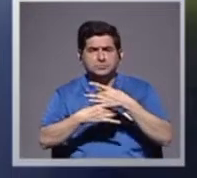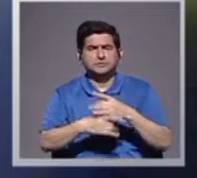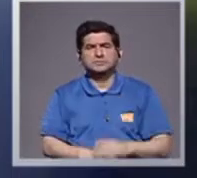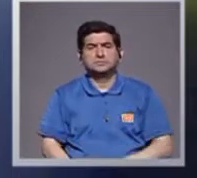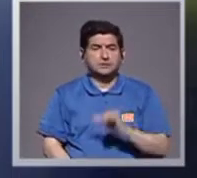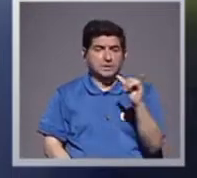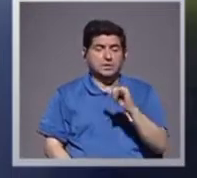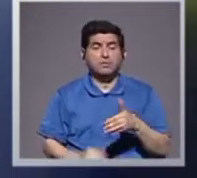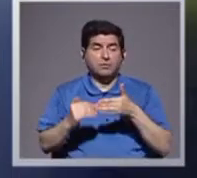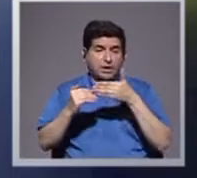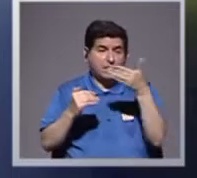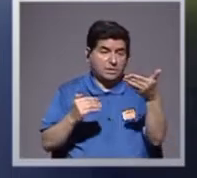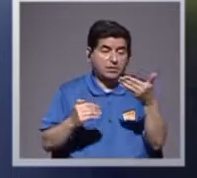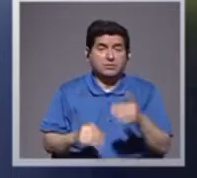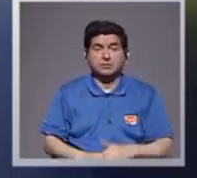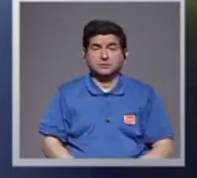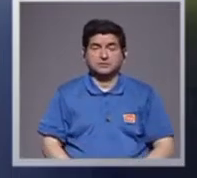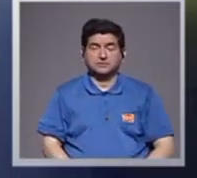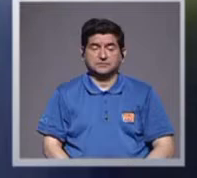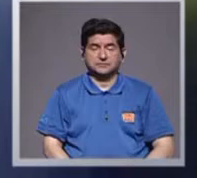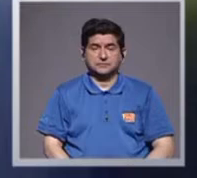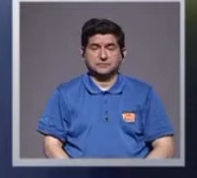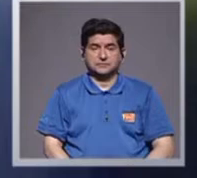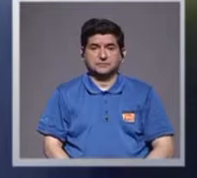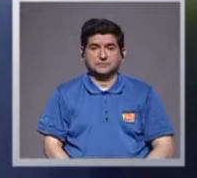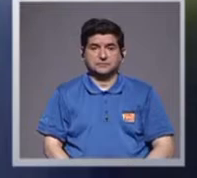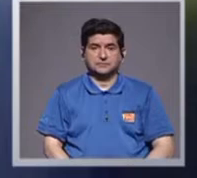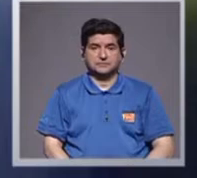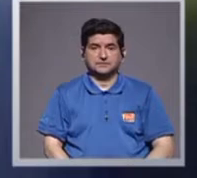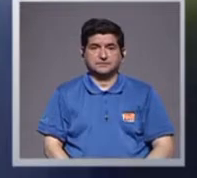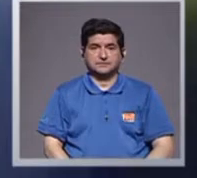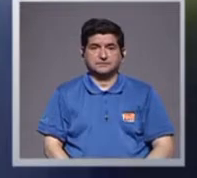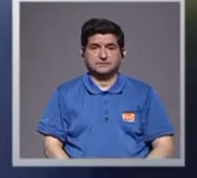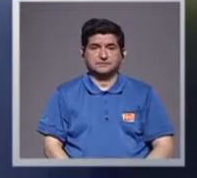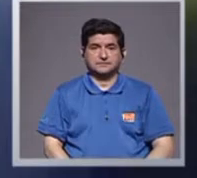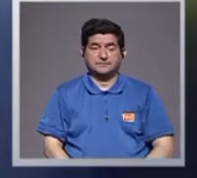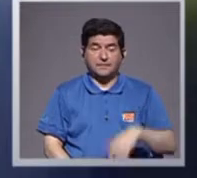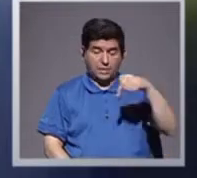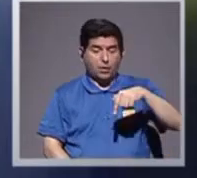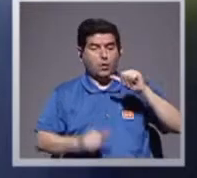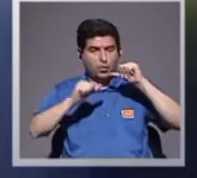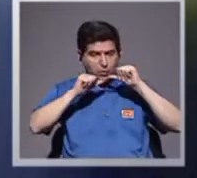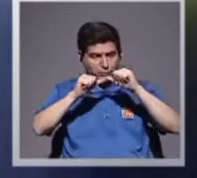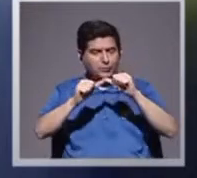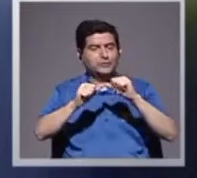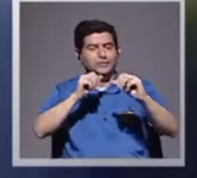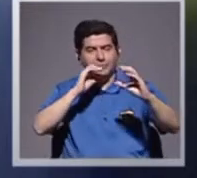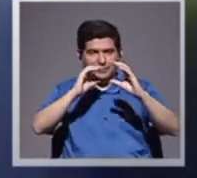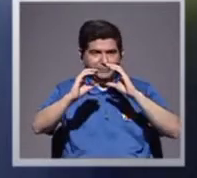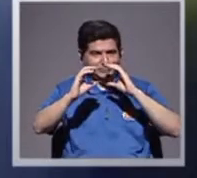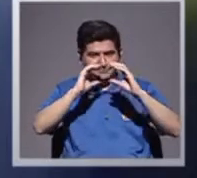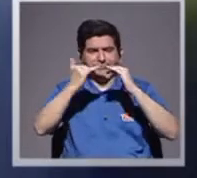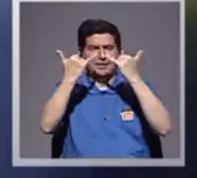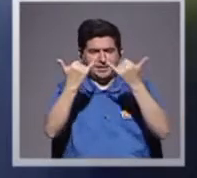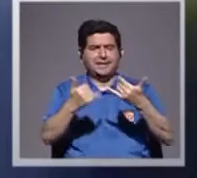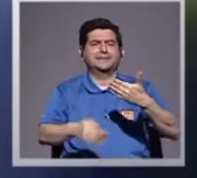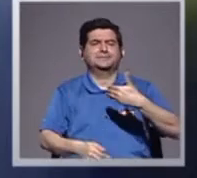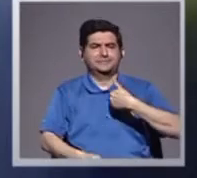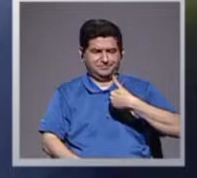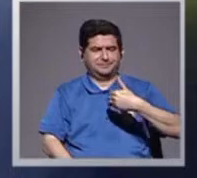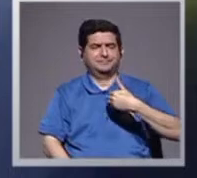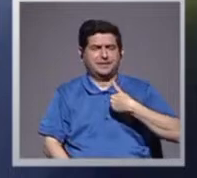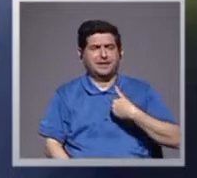cosas. Y hoy vamos a continuar una conversación que tuvimos